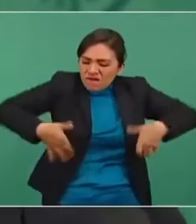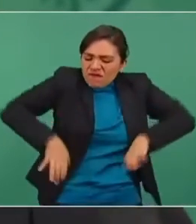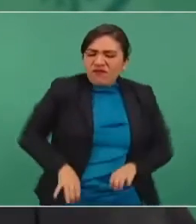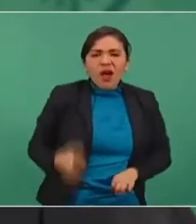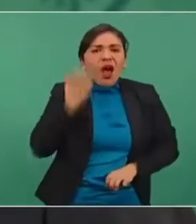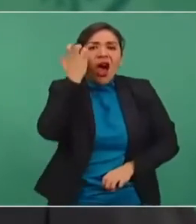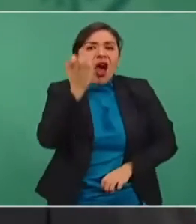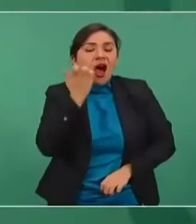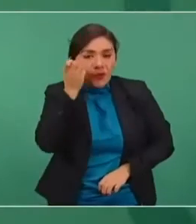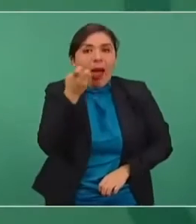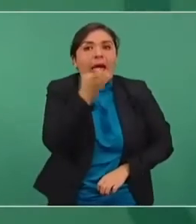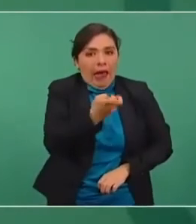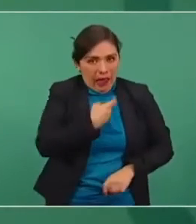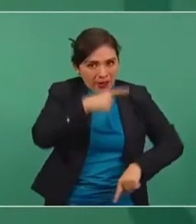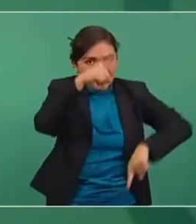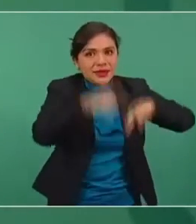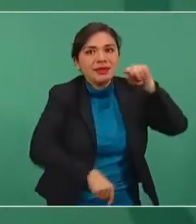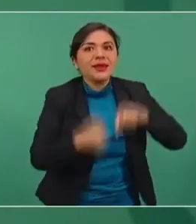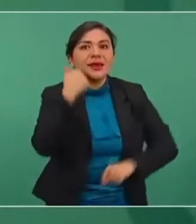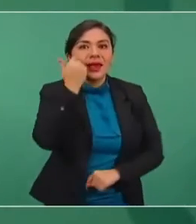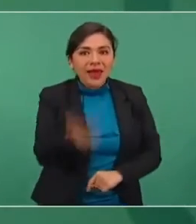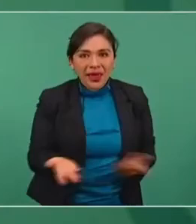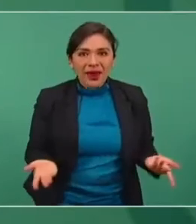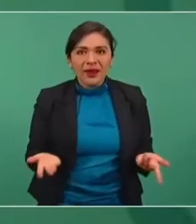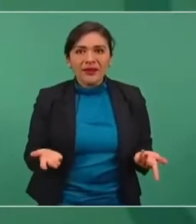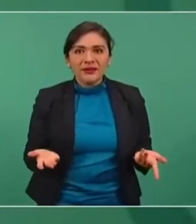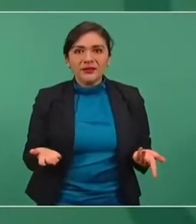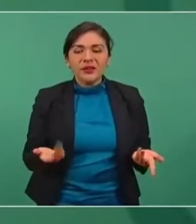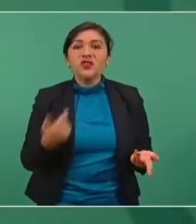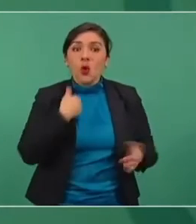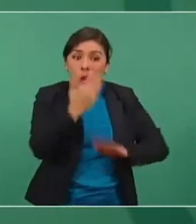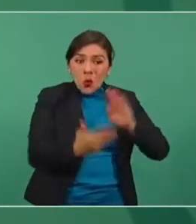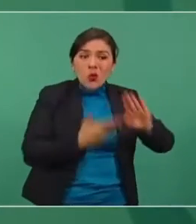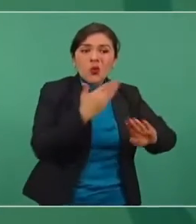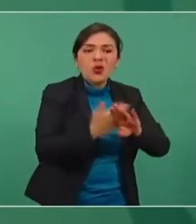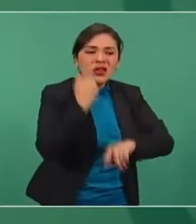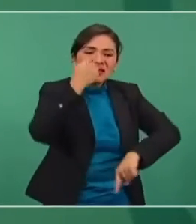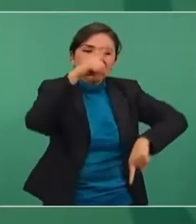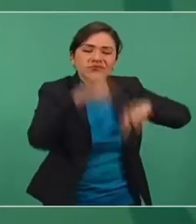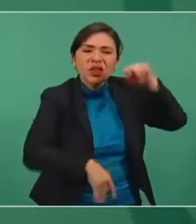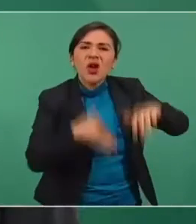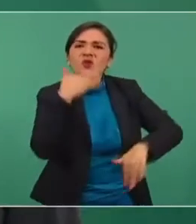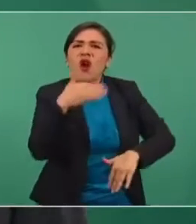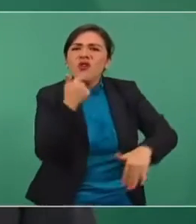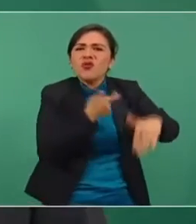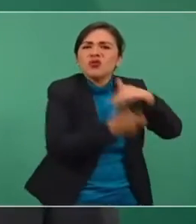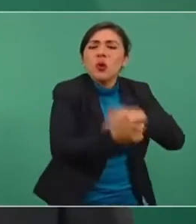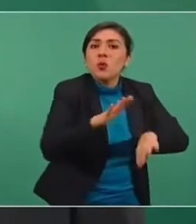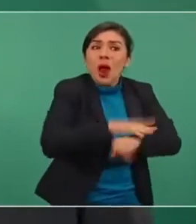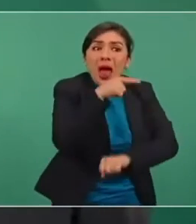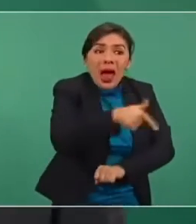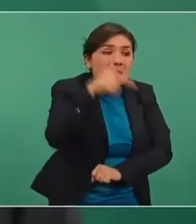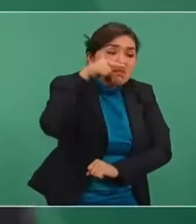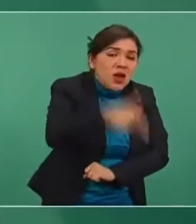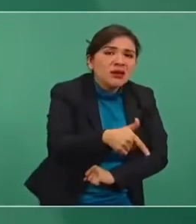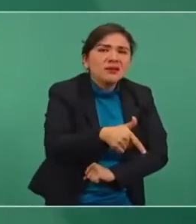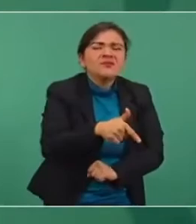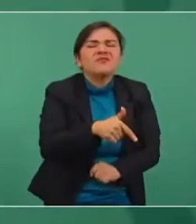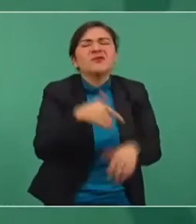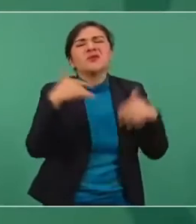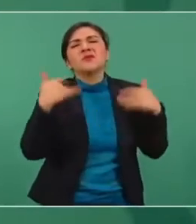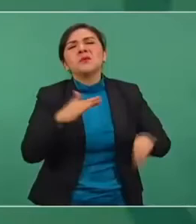estamos en contra de la corrupción, porque es lo que más